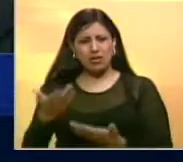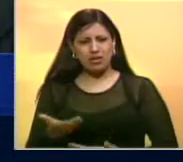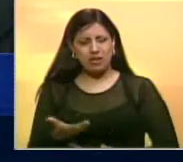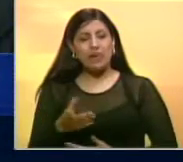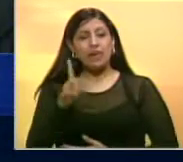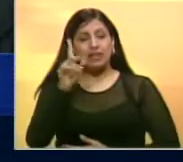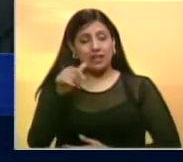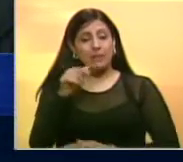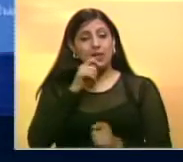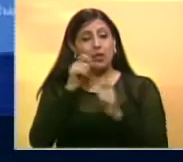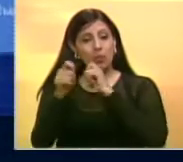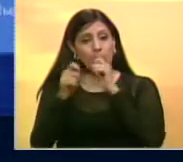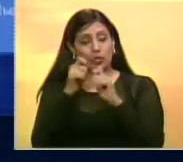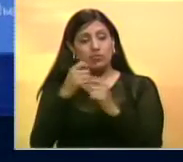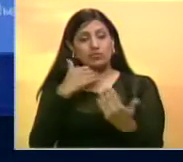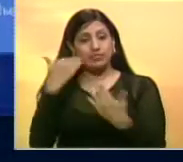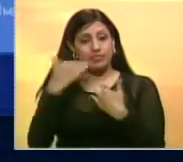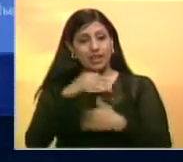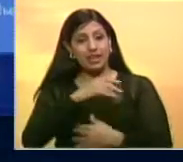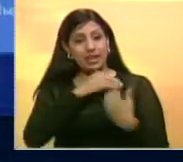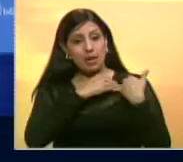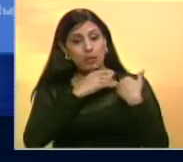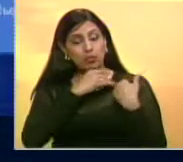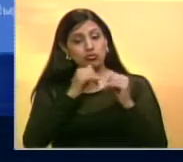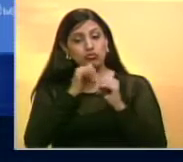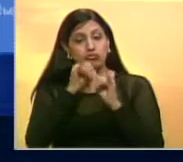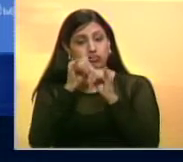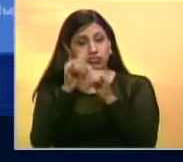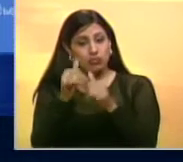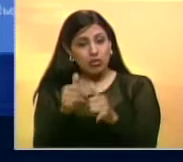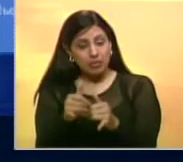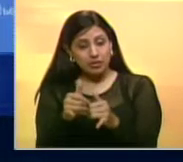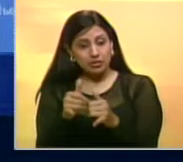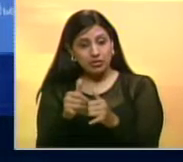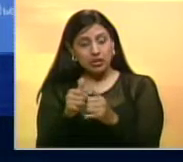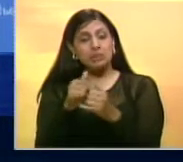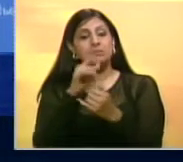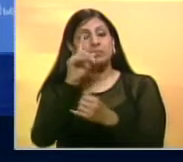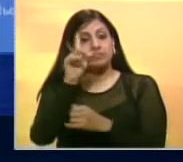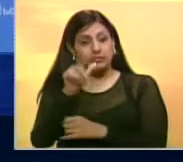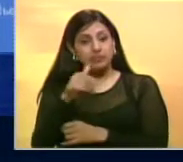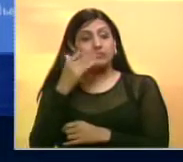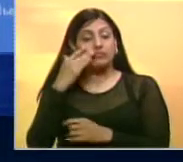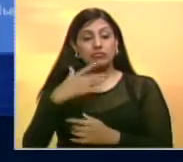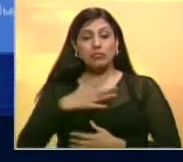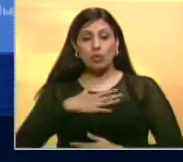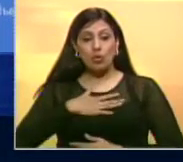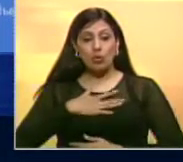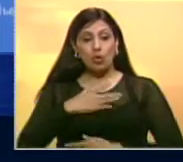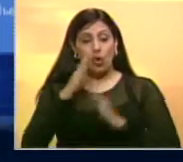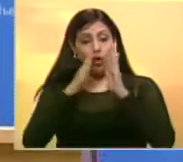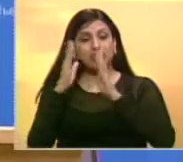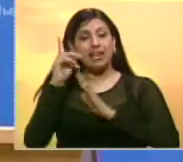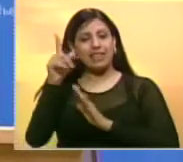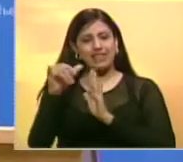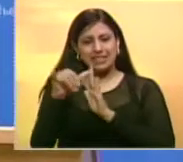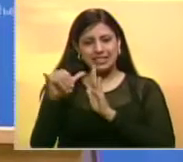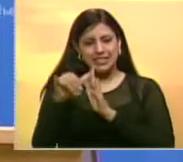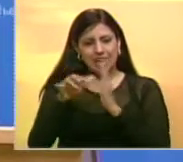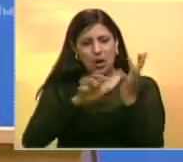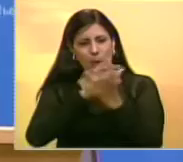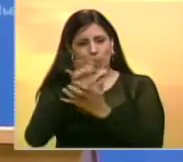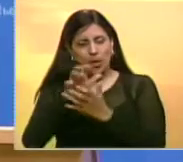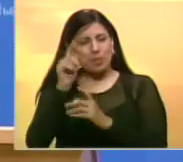En una rueda de prensa el portavoz del funcionario Estefan Duharic afirmó que el titular del organismo sigue de cerca la